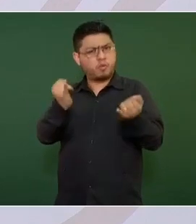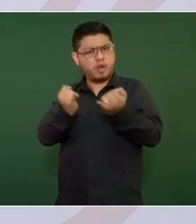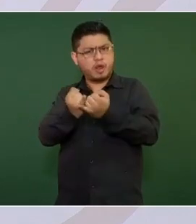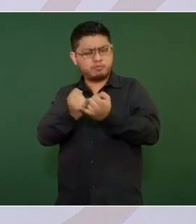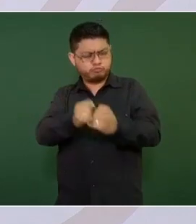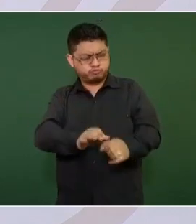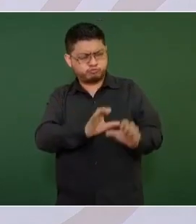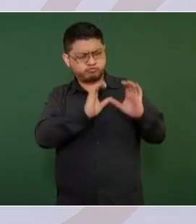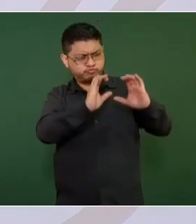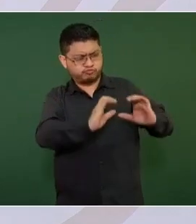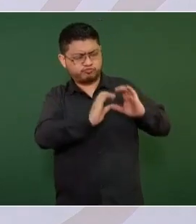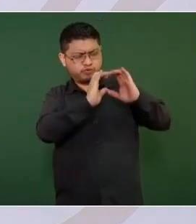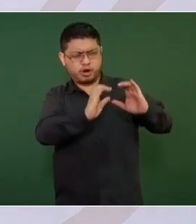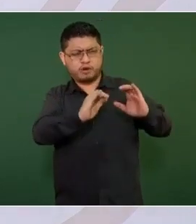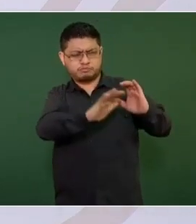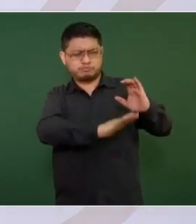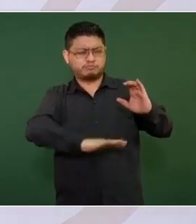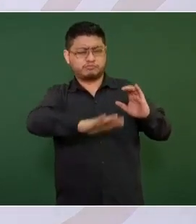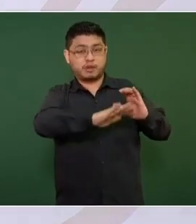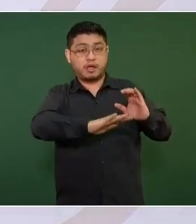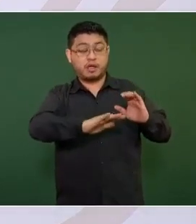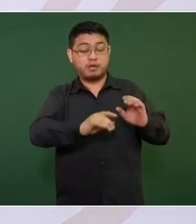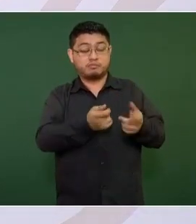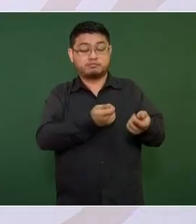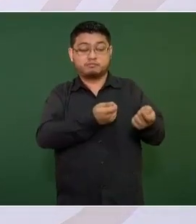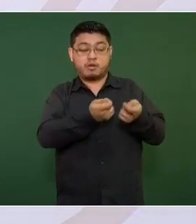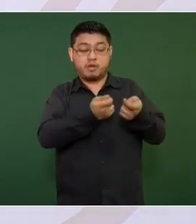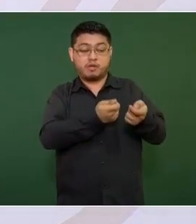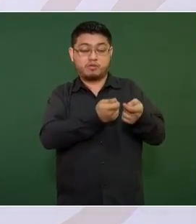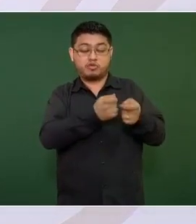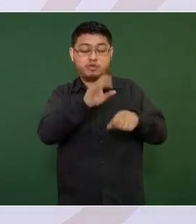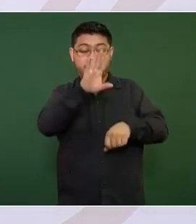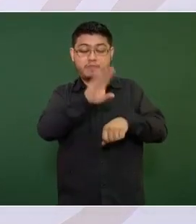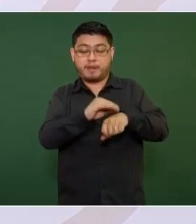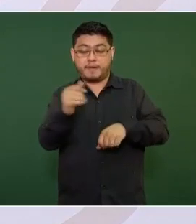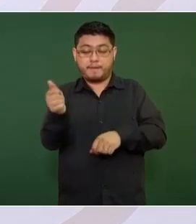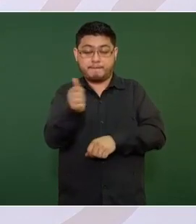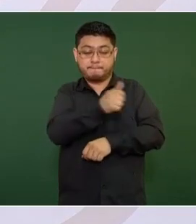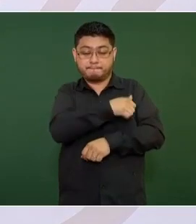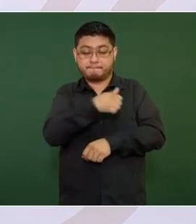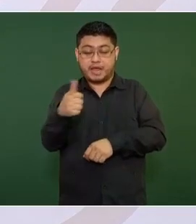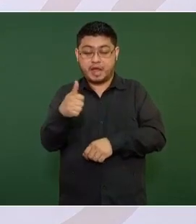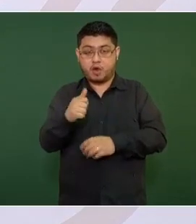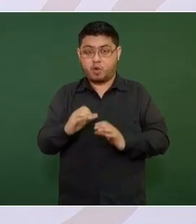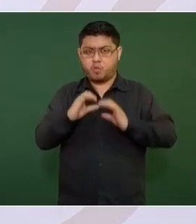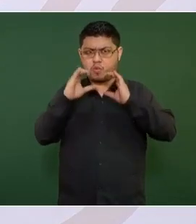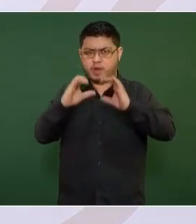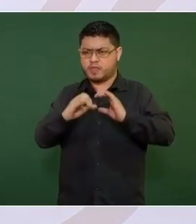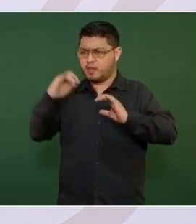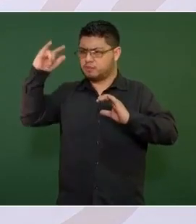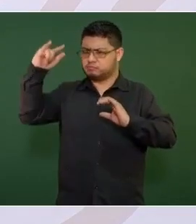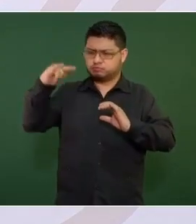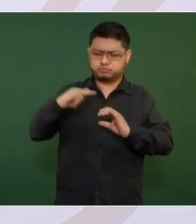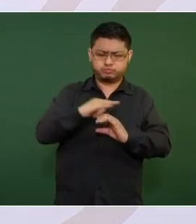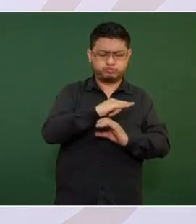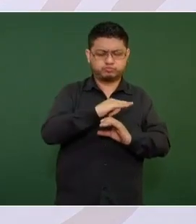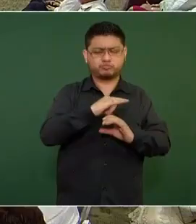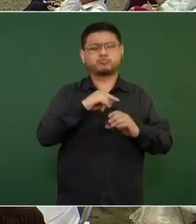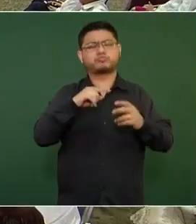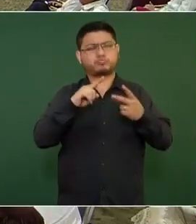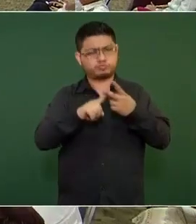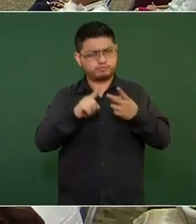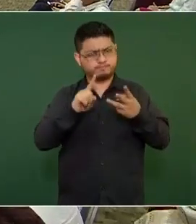control de aduanas, cuidado de puertos, aeropuertos e